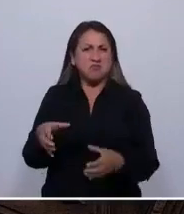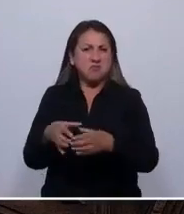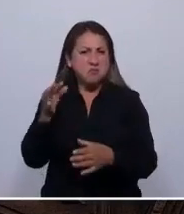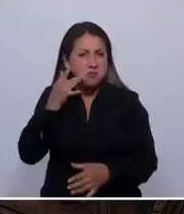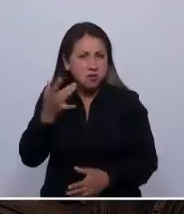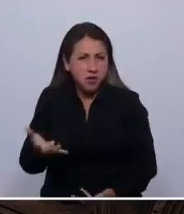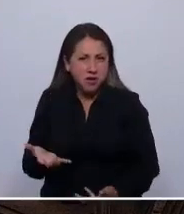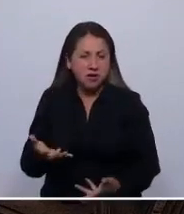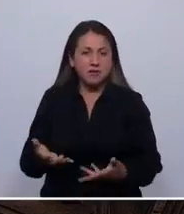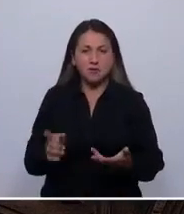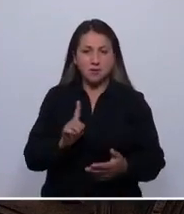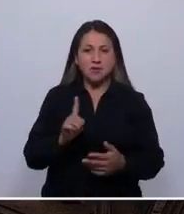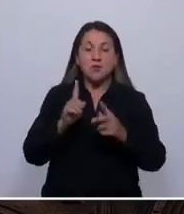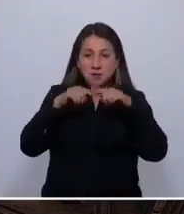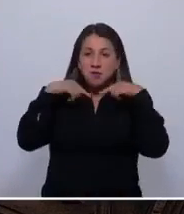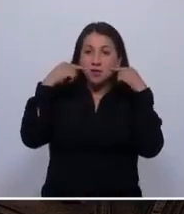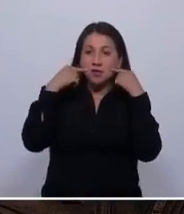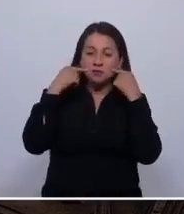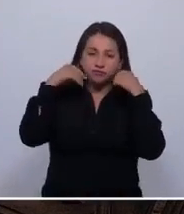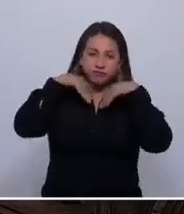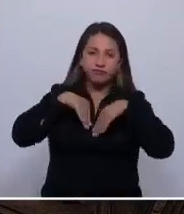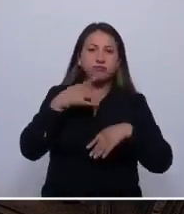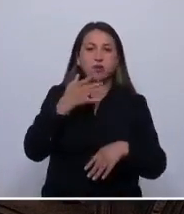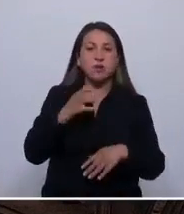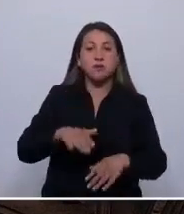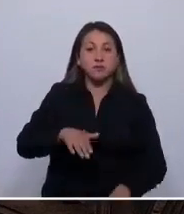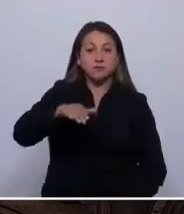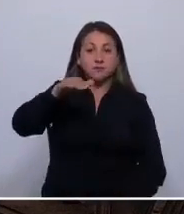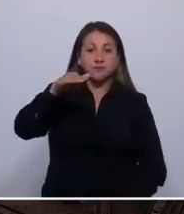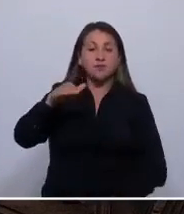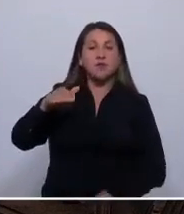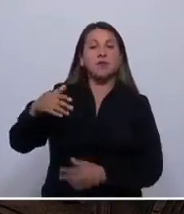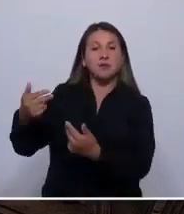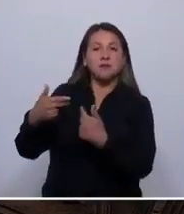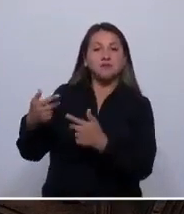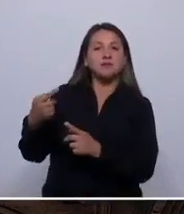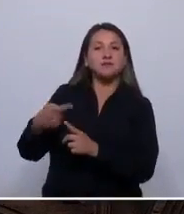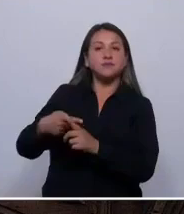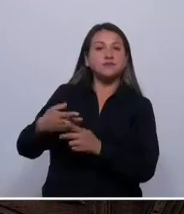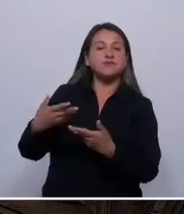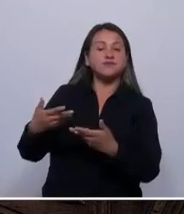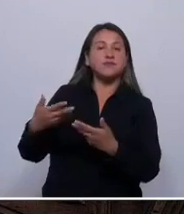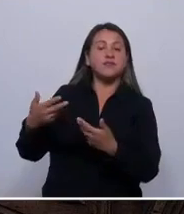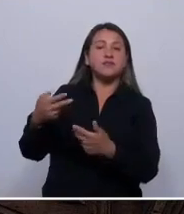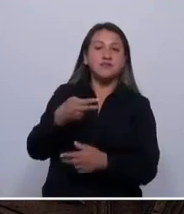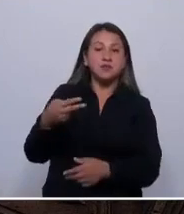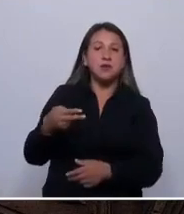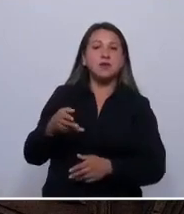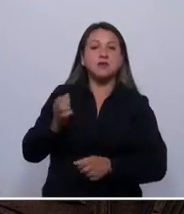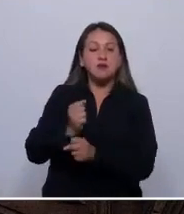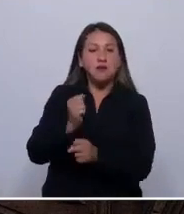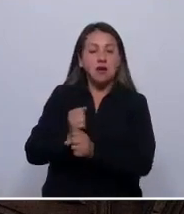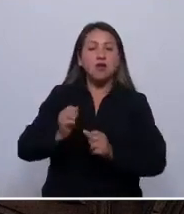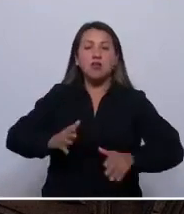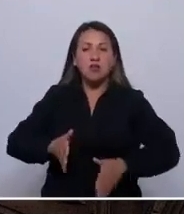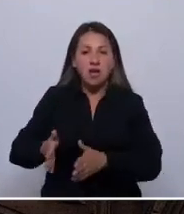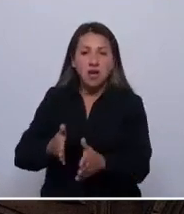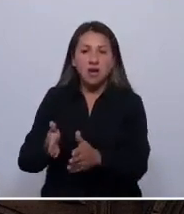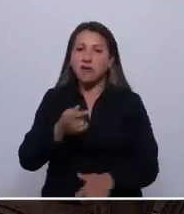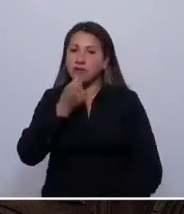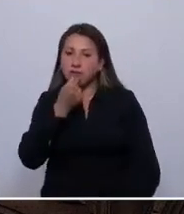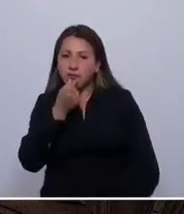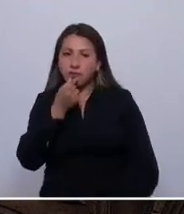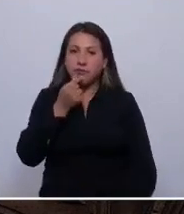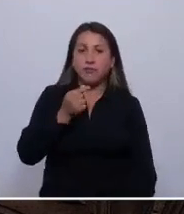No estuvo allí mi sonrisa cuando fui creciendo y recibiendo acosos sexuales en las calles, en los trabajos, en el propio deporte o cuando un